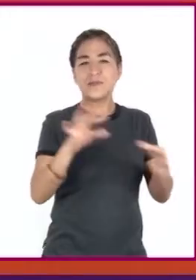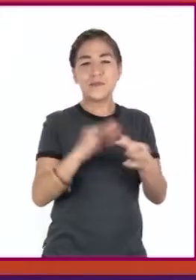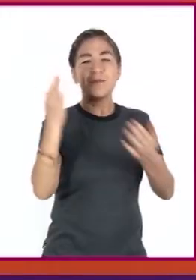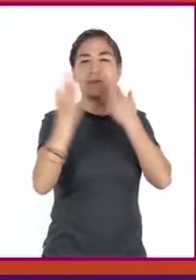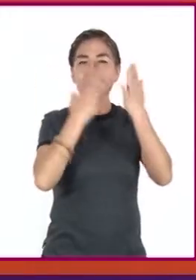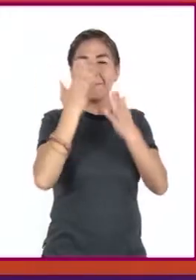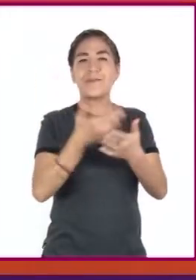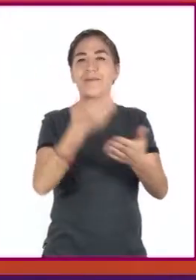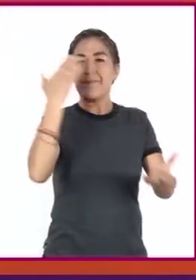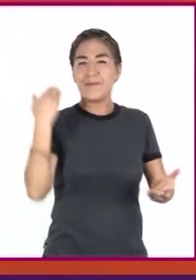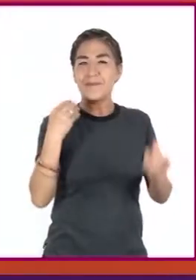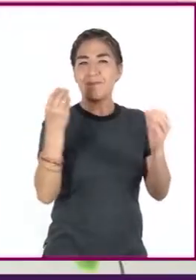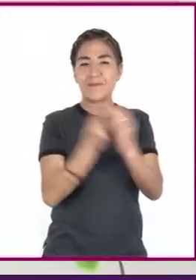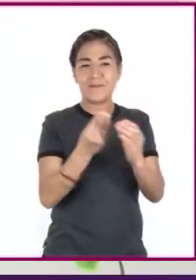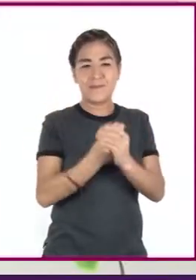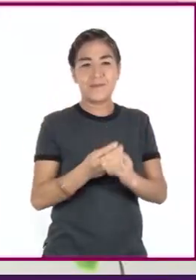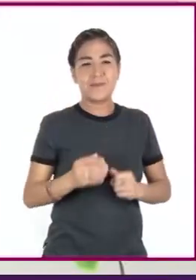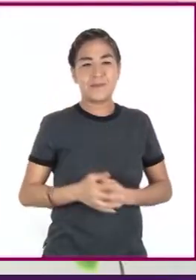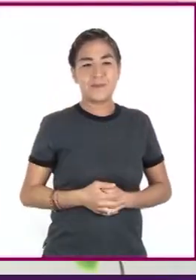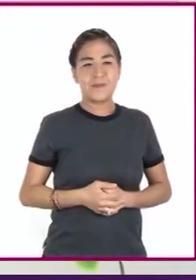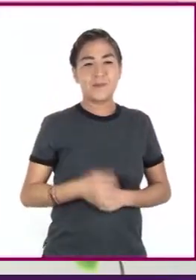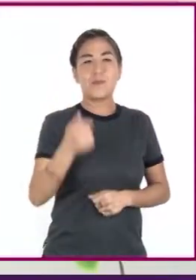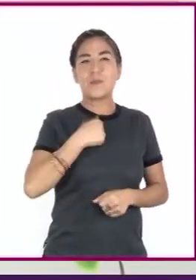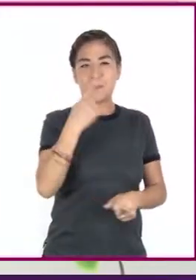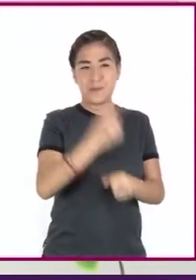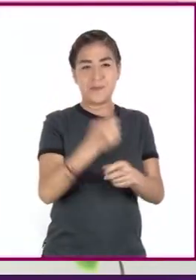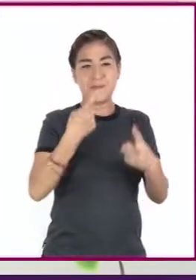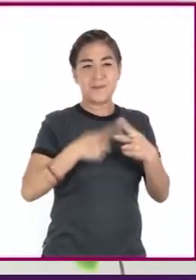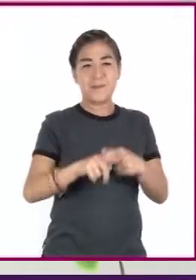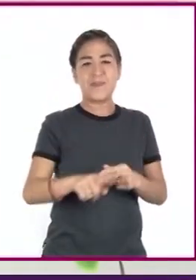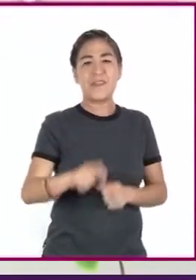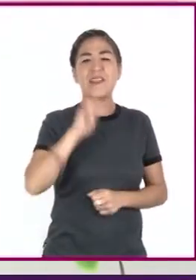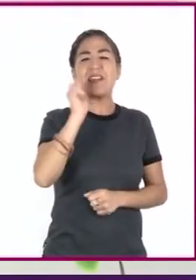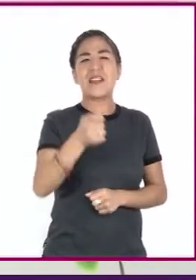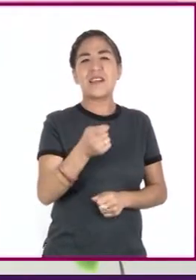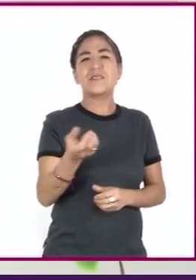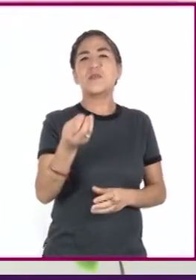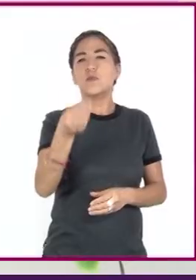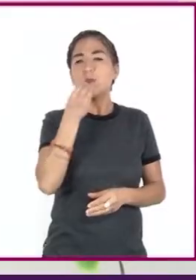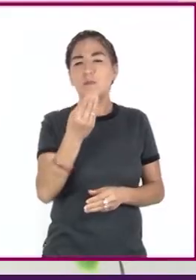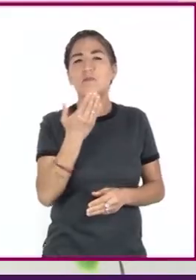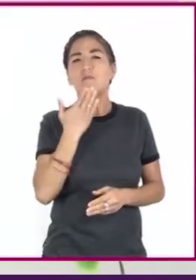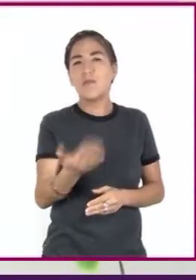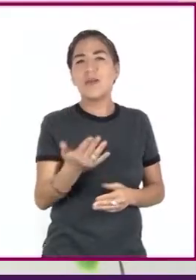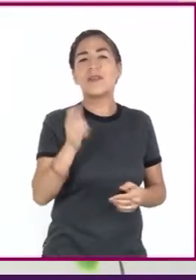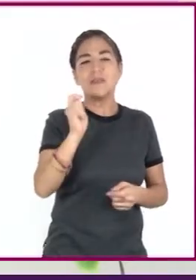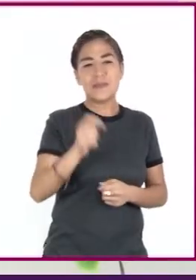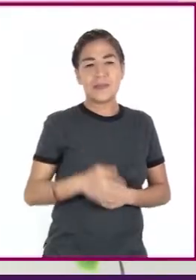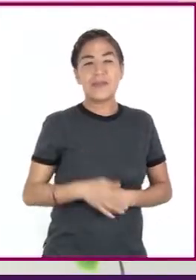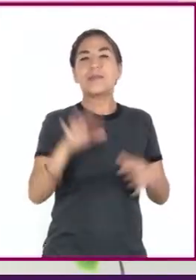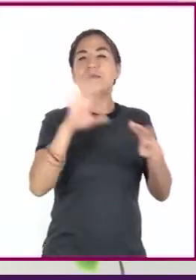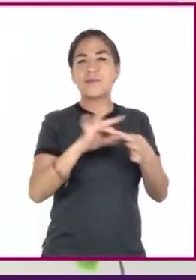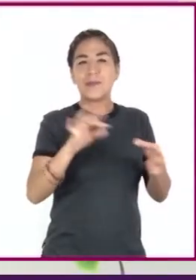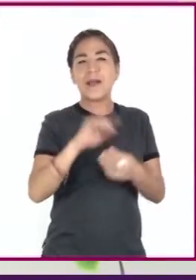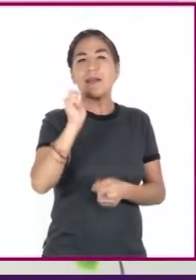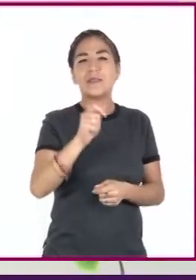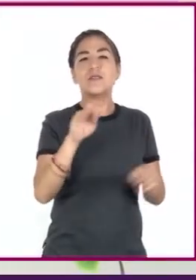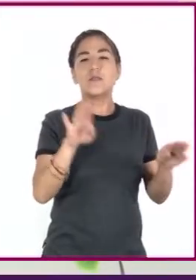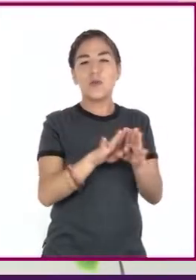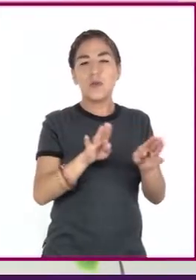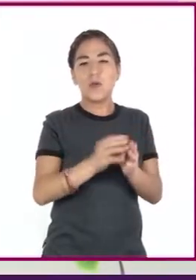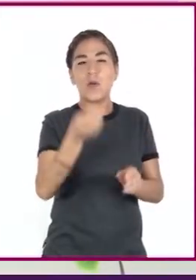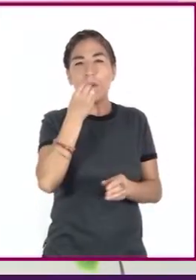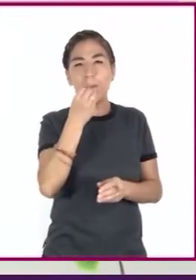estudiamos en la sesión anterior. Yo inicio. ¿Qué es un refrigerio saludable? Dijimos que es una pequeña